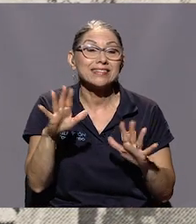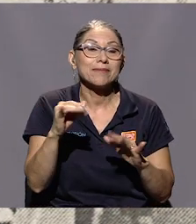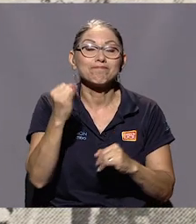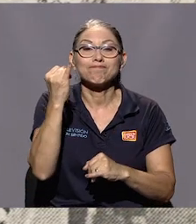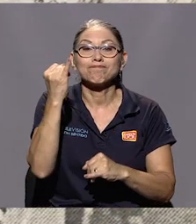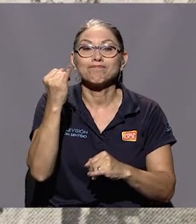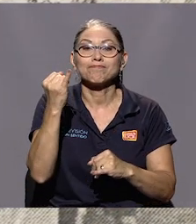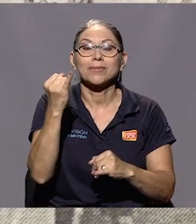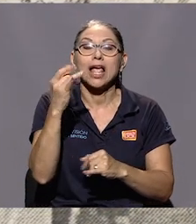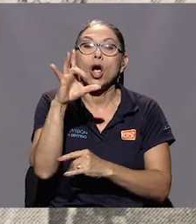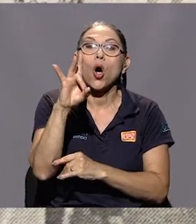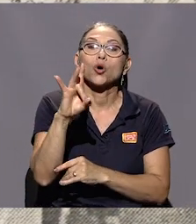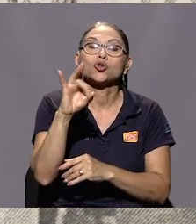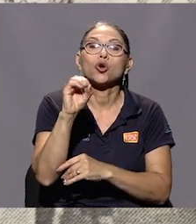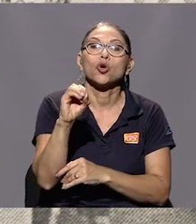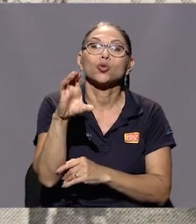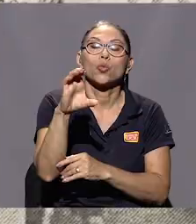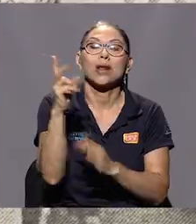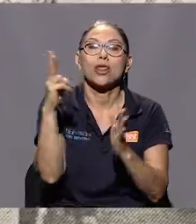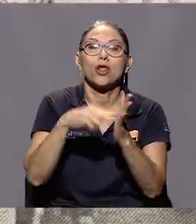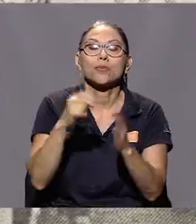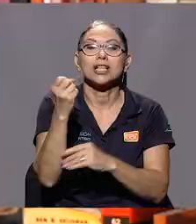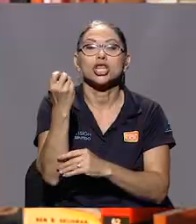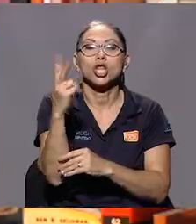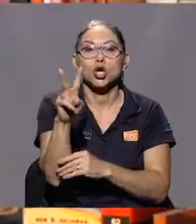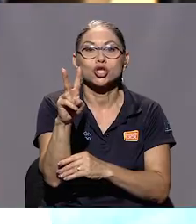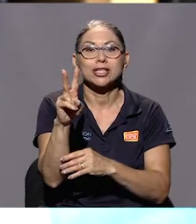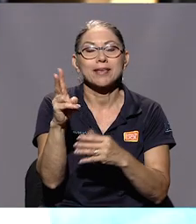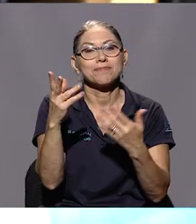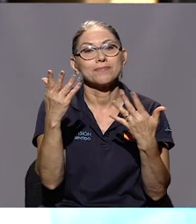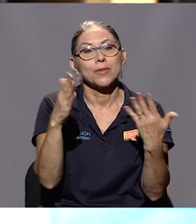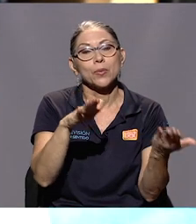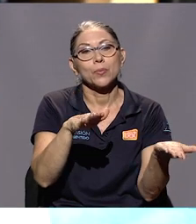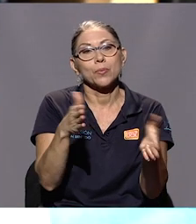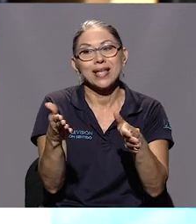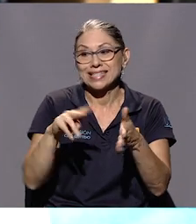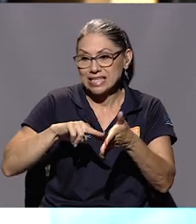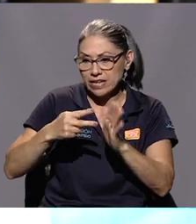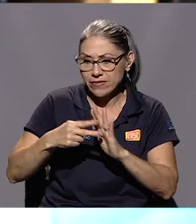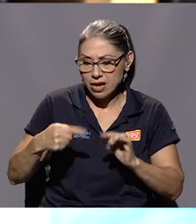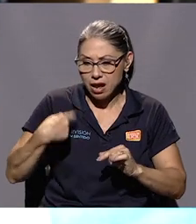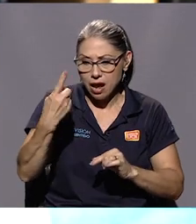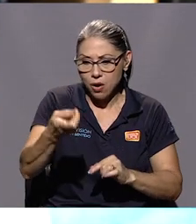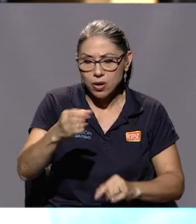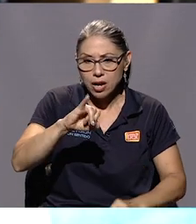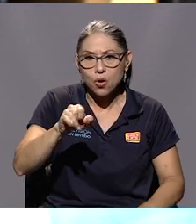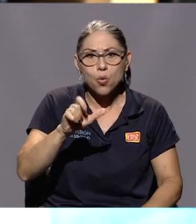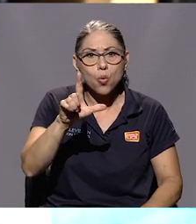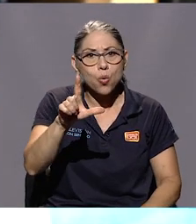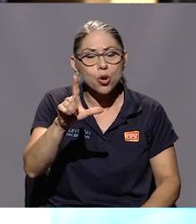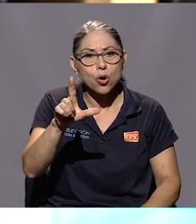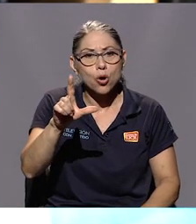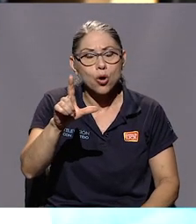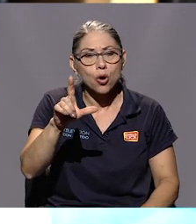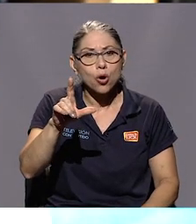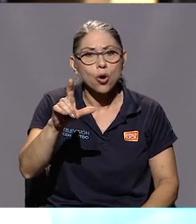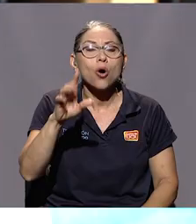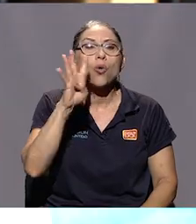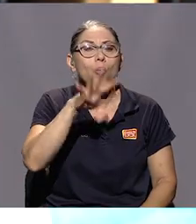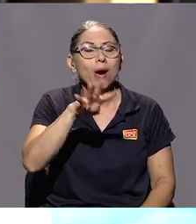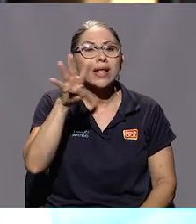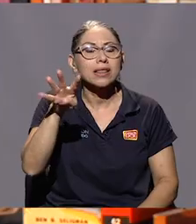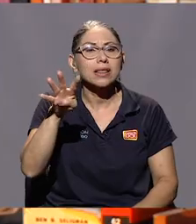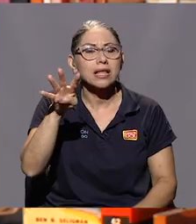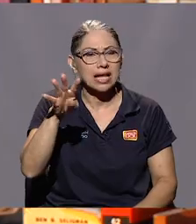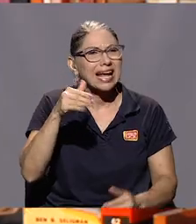Habana el 8 de octubre del 2012. Es decir, que ahora en julio... 44